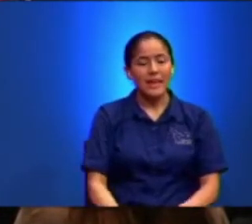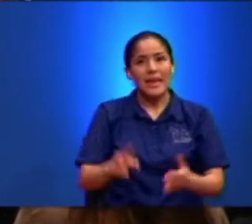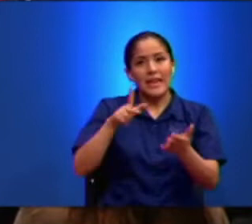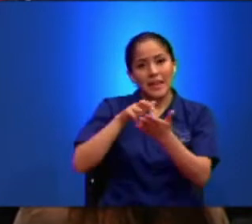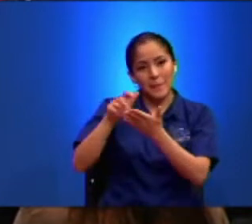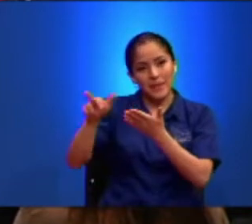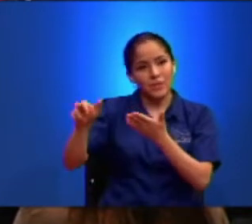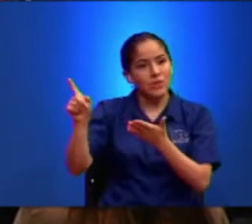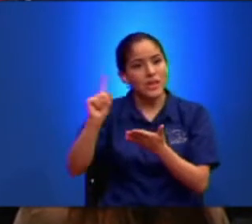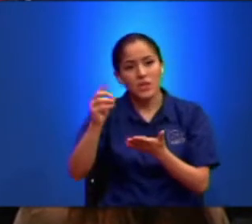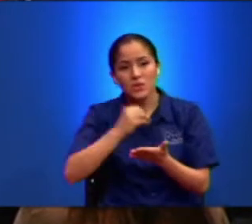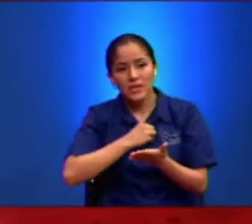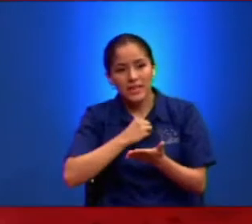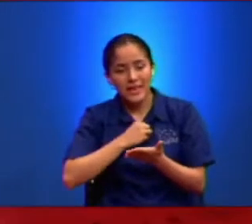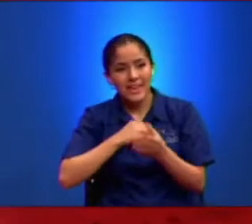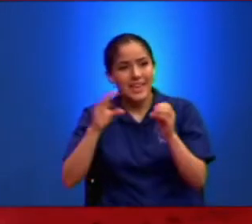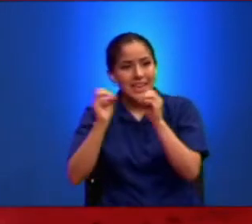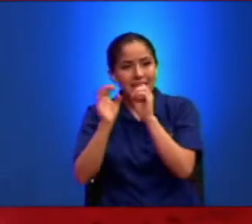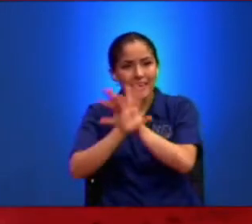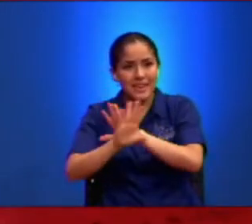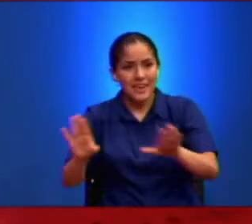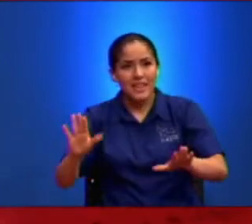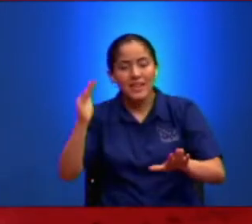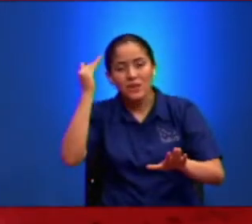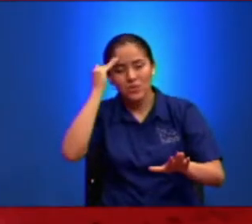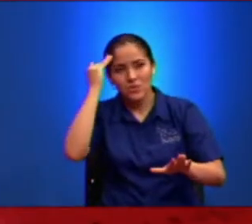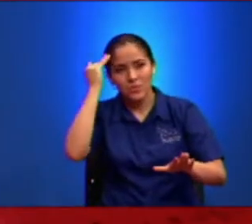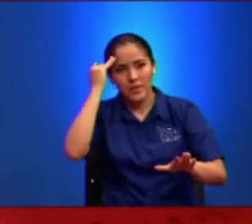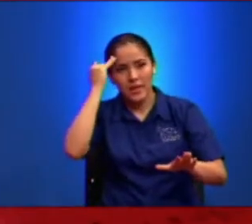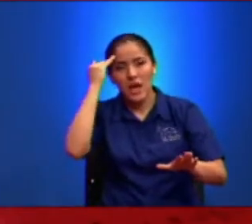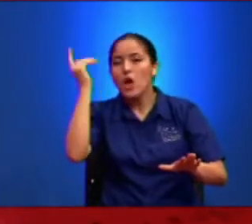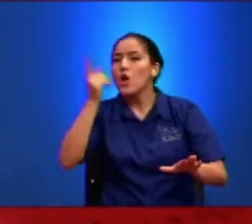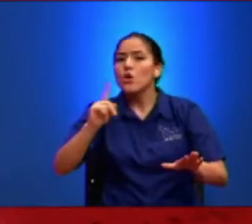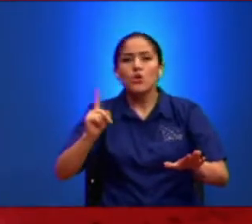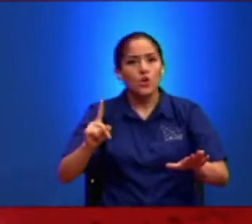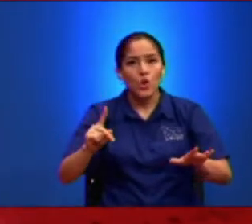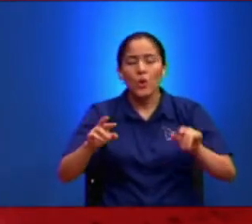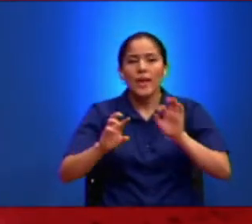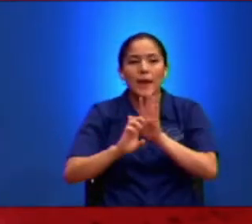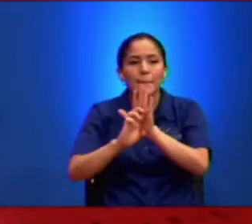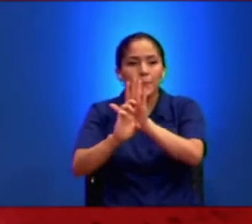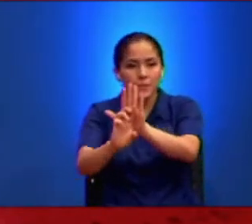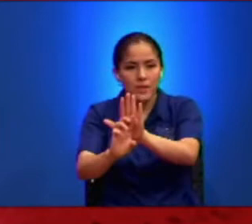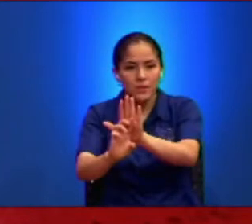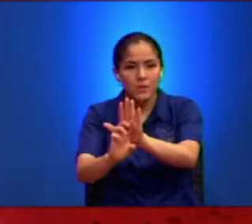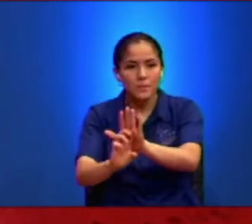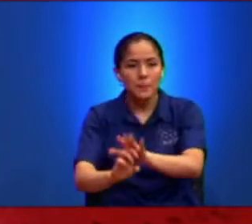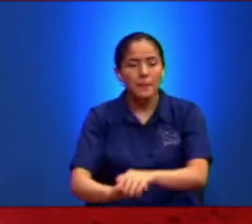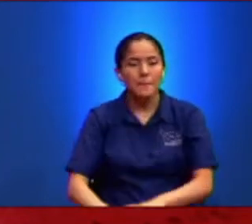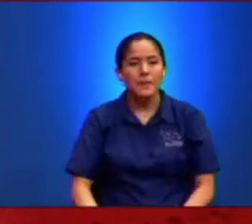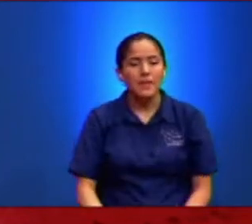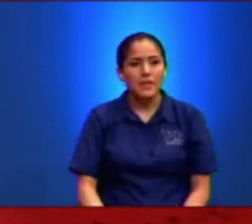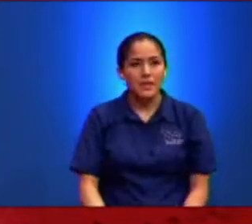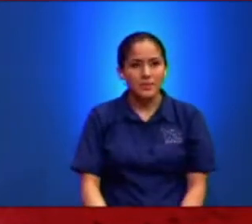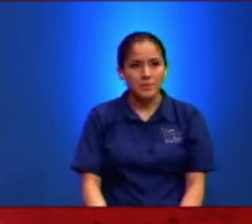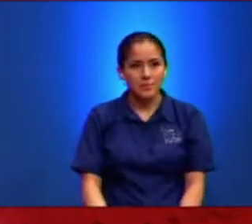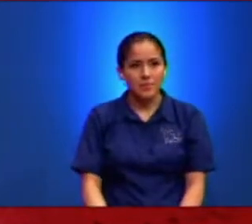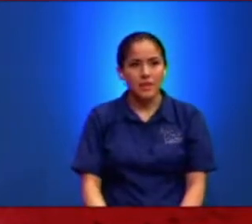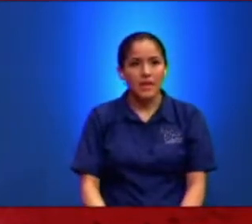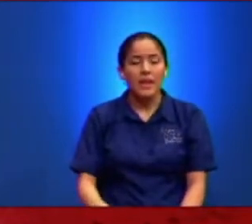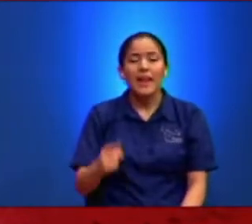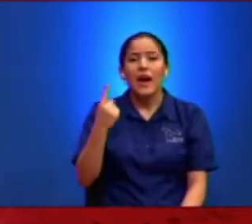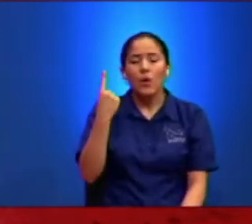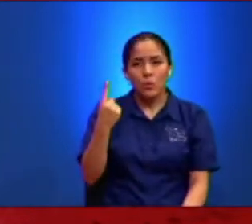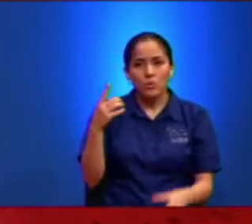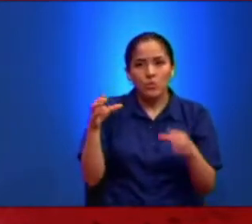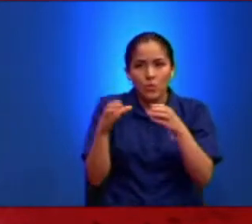Galilea Y no Quería Que Nadie Lo Supiera O sea No Era Público El Asunto Era Solo Con Un Grupo Reducido